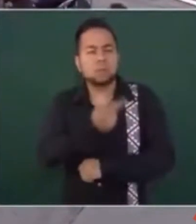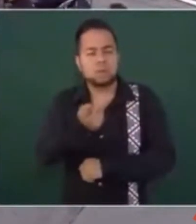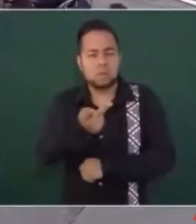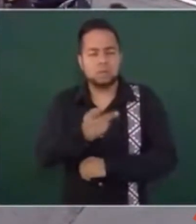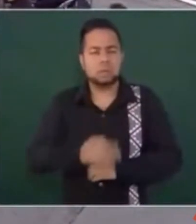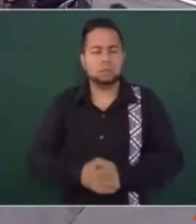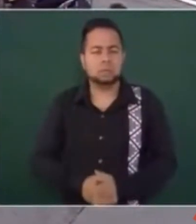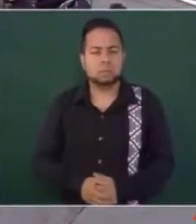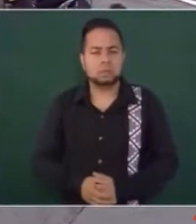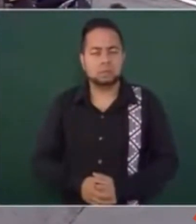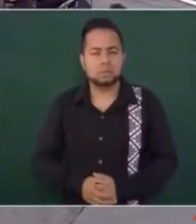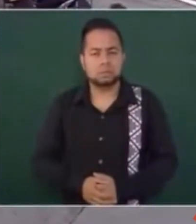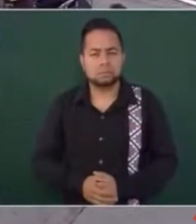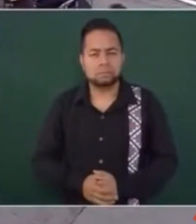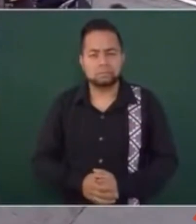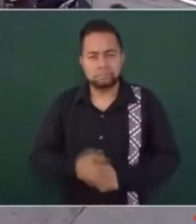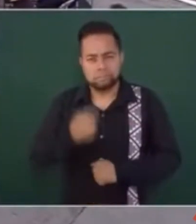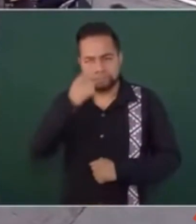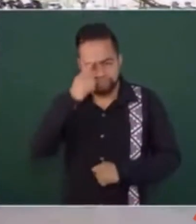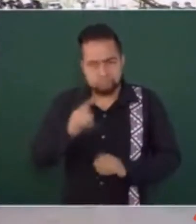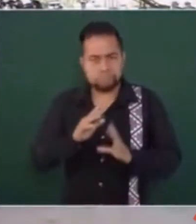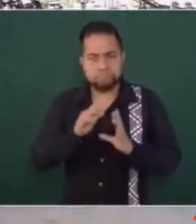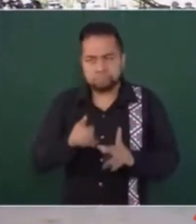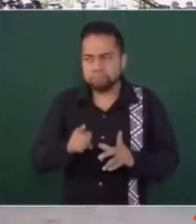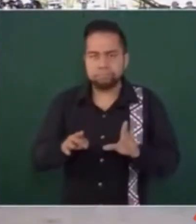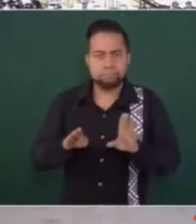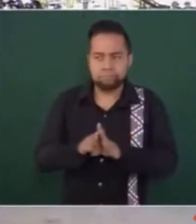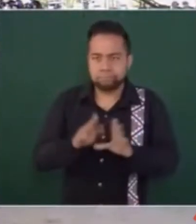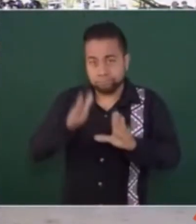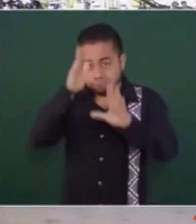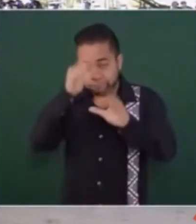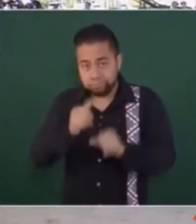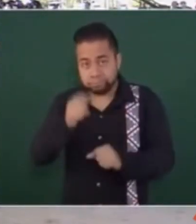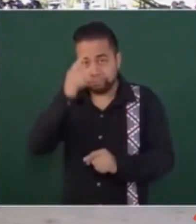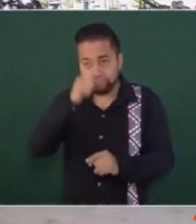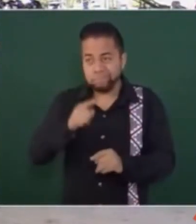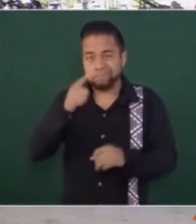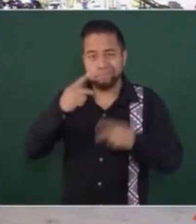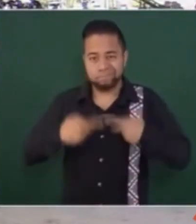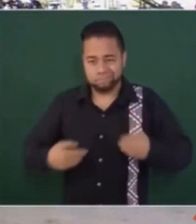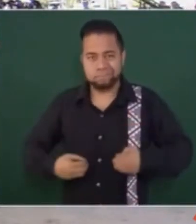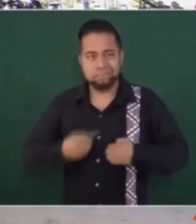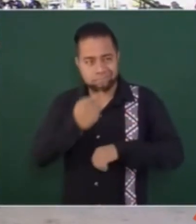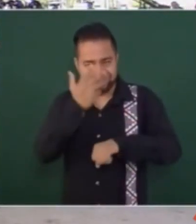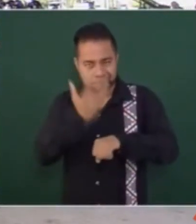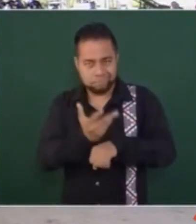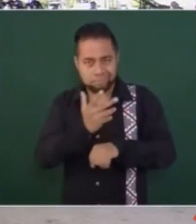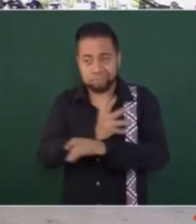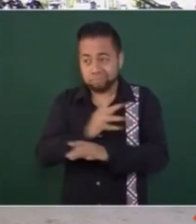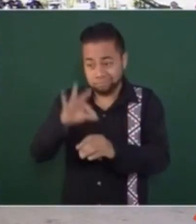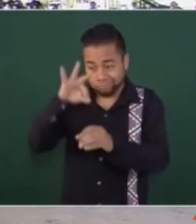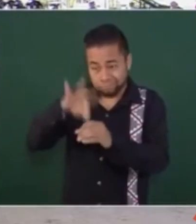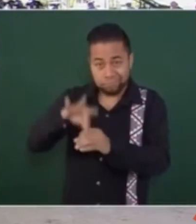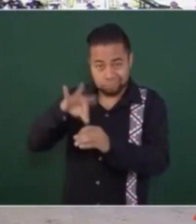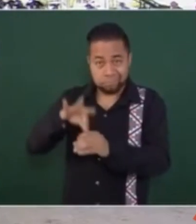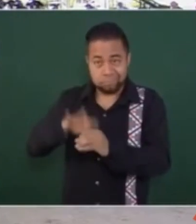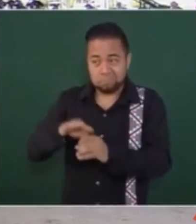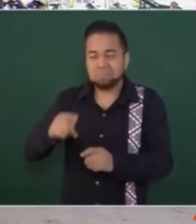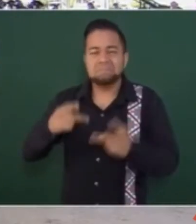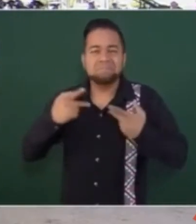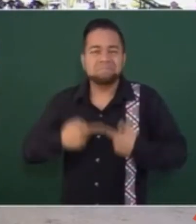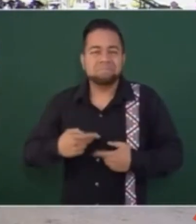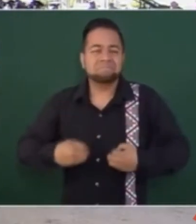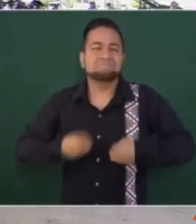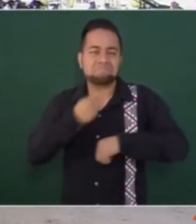avance en el tema del voto de los mexicanos en el extranjero. Oaxaca es tierra de migrantes y hay mexicanos que quieren participar en este proceso